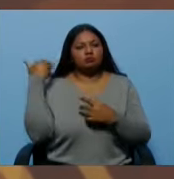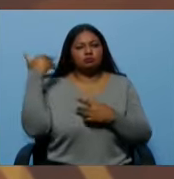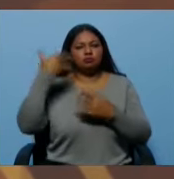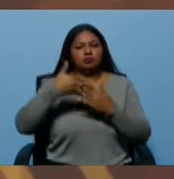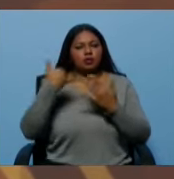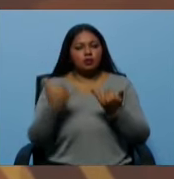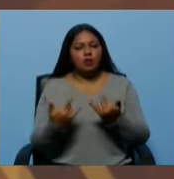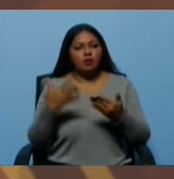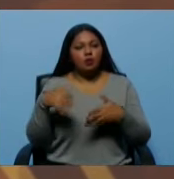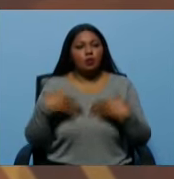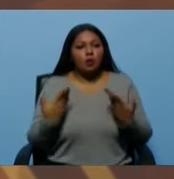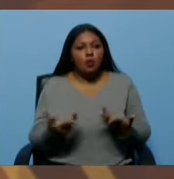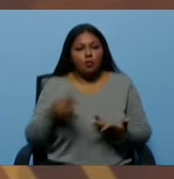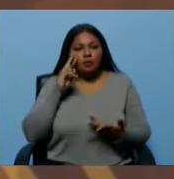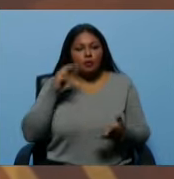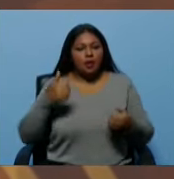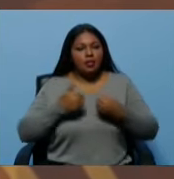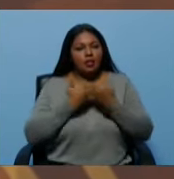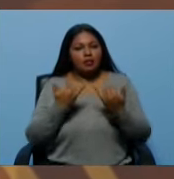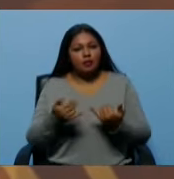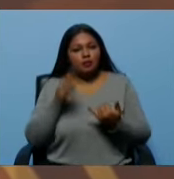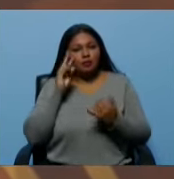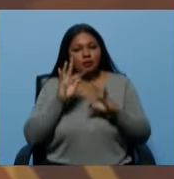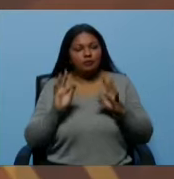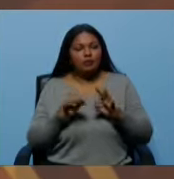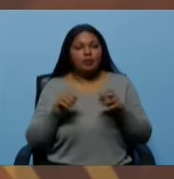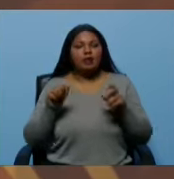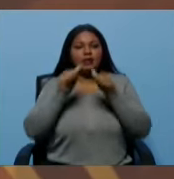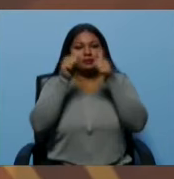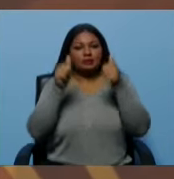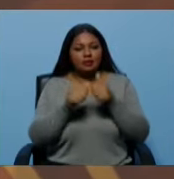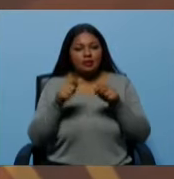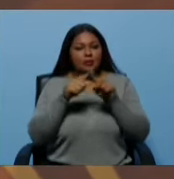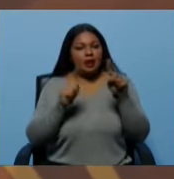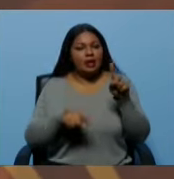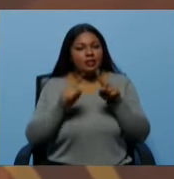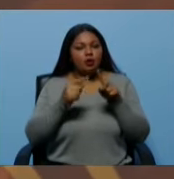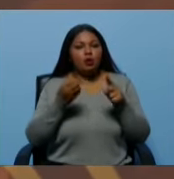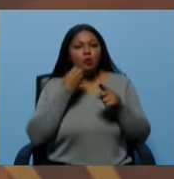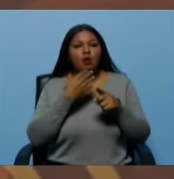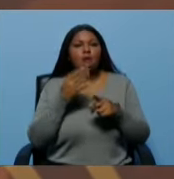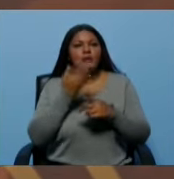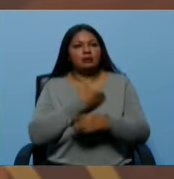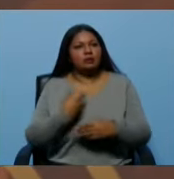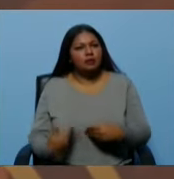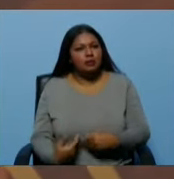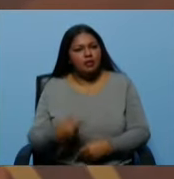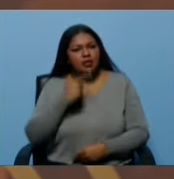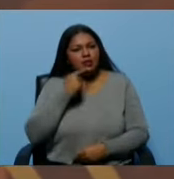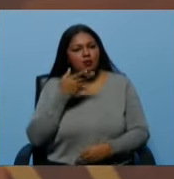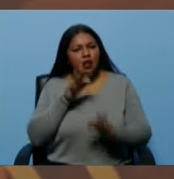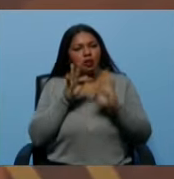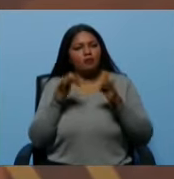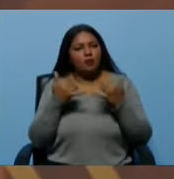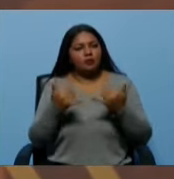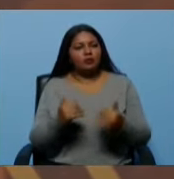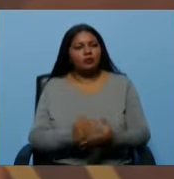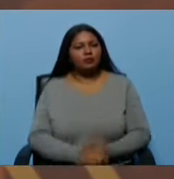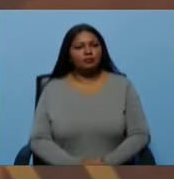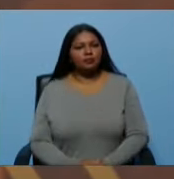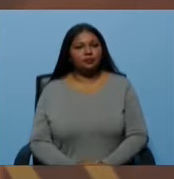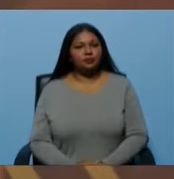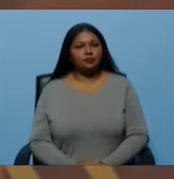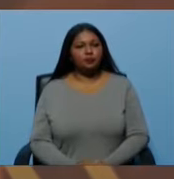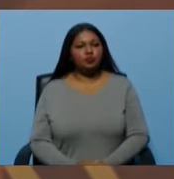Y cuando hubo aquel ataque contra el sistema eléctrico, el jefe de Estado, bueno, denunció las ondas electromagnéticas, ¿no? Como